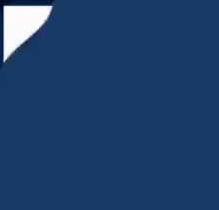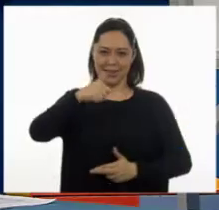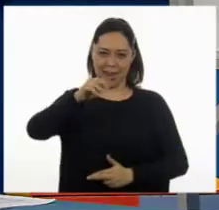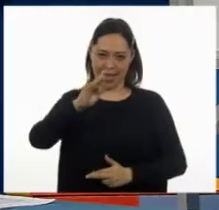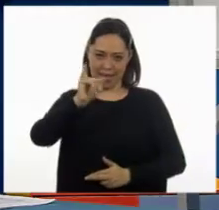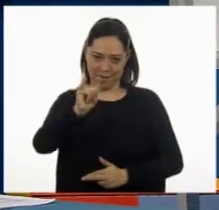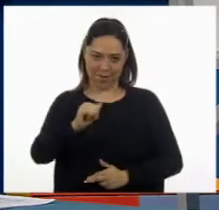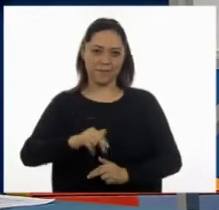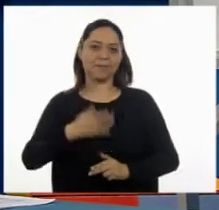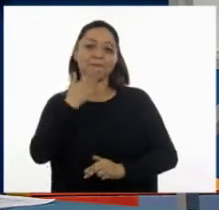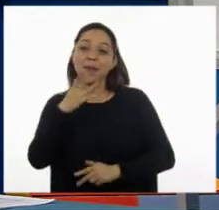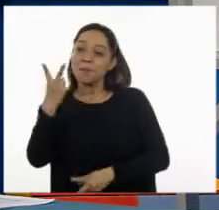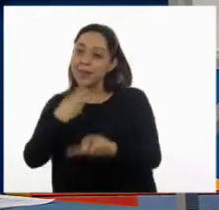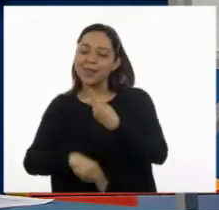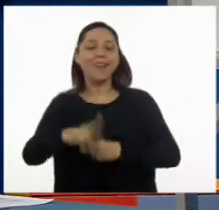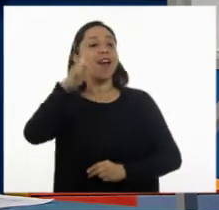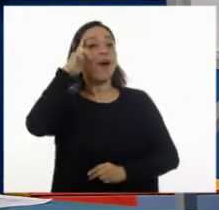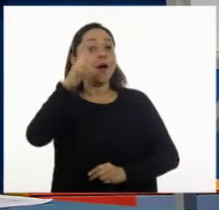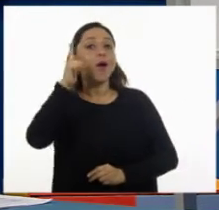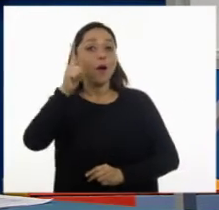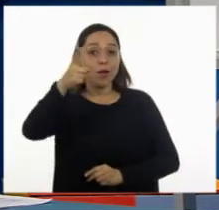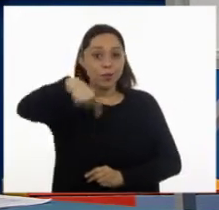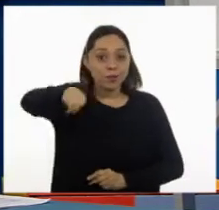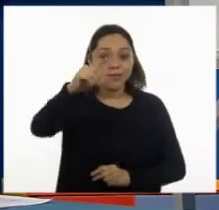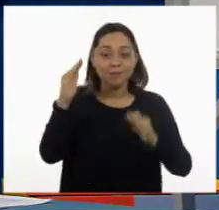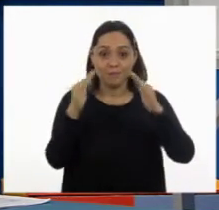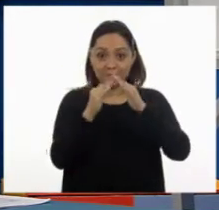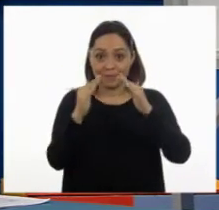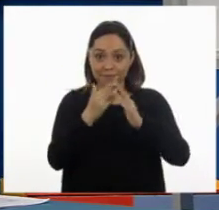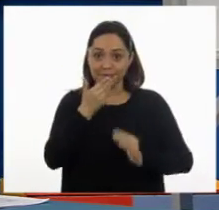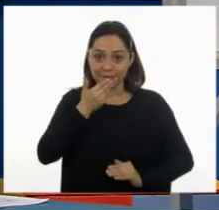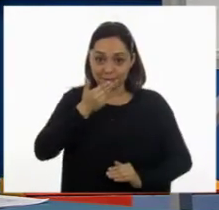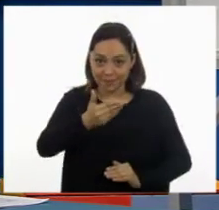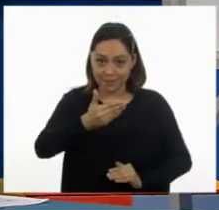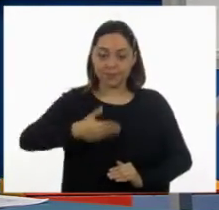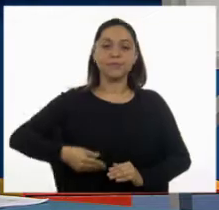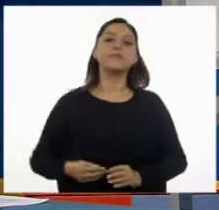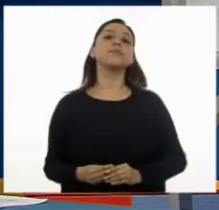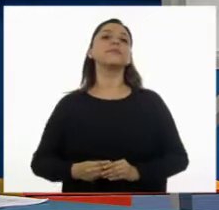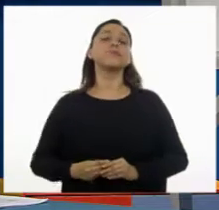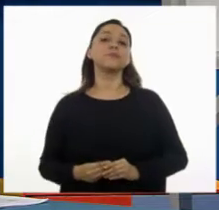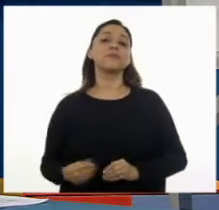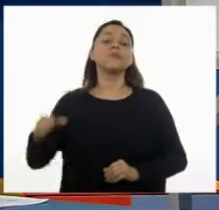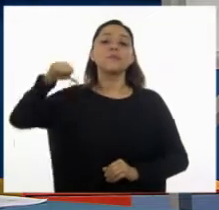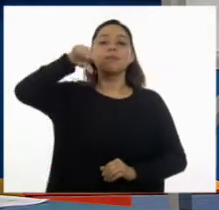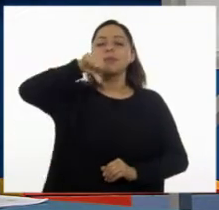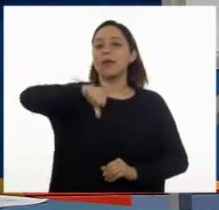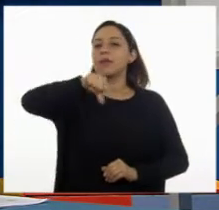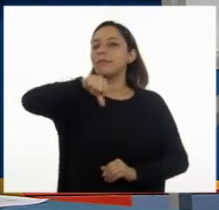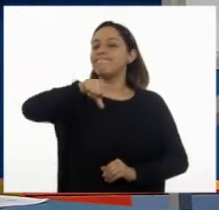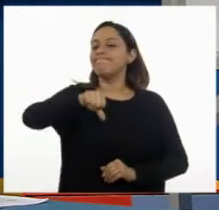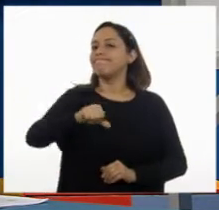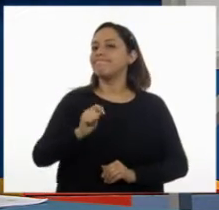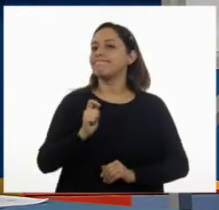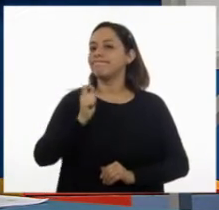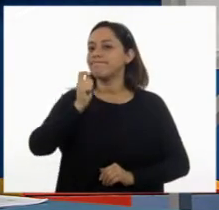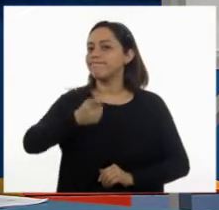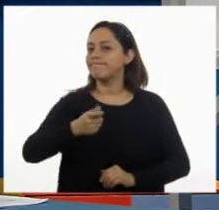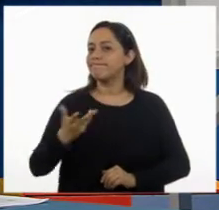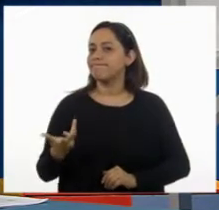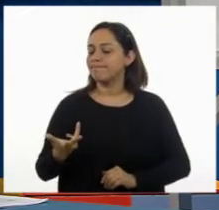Hola, que estén muy bien, espero que estén muy bien ahí en casa, porque el día de hoy vamos a